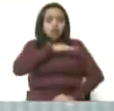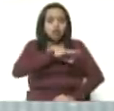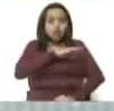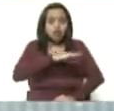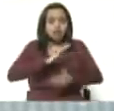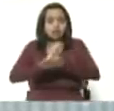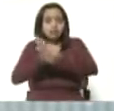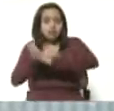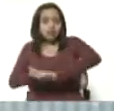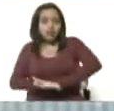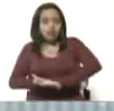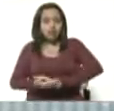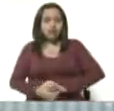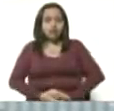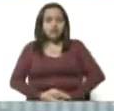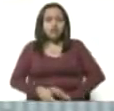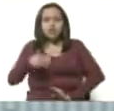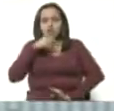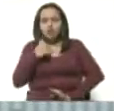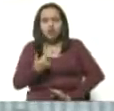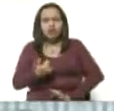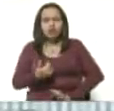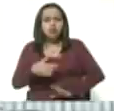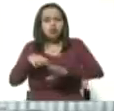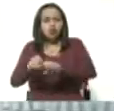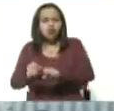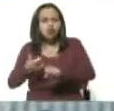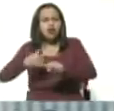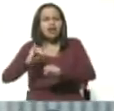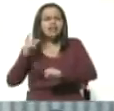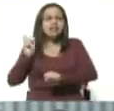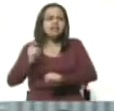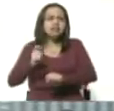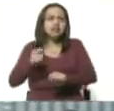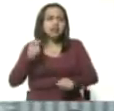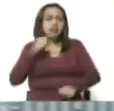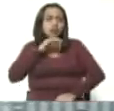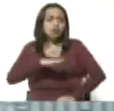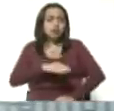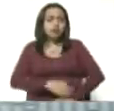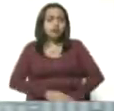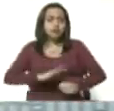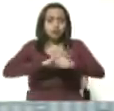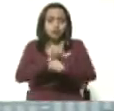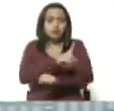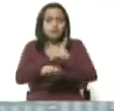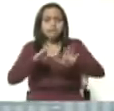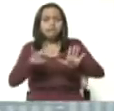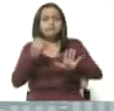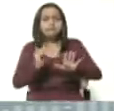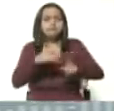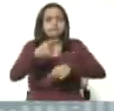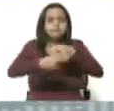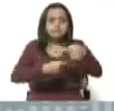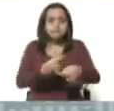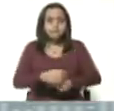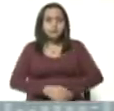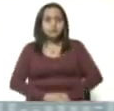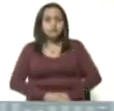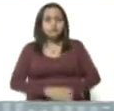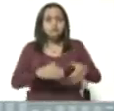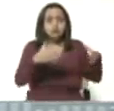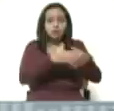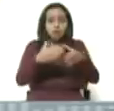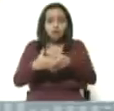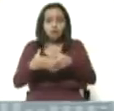desaparecerá sin haberse arraigado con su gran necesidad histórica. El COVID-19 afecta el cumplimiento de los ODS en todo el mundo.